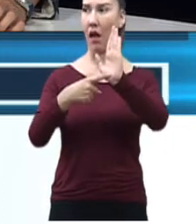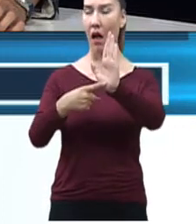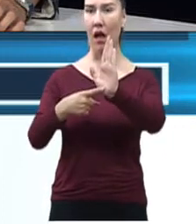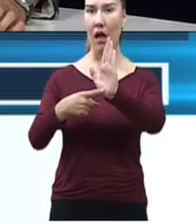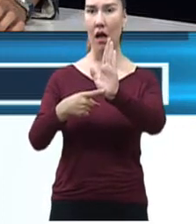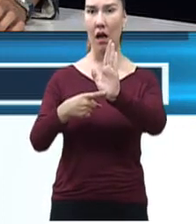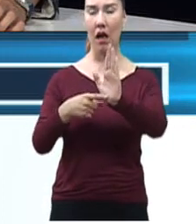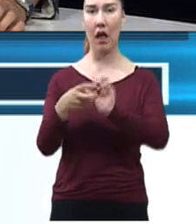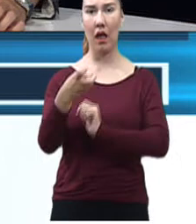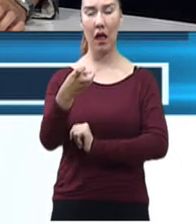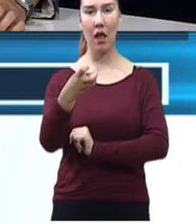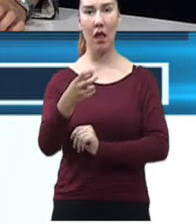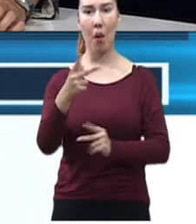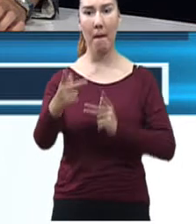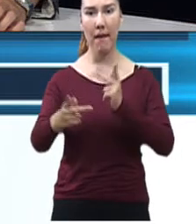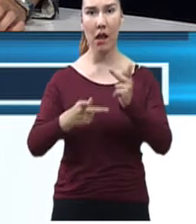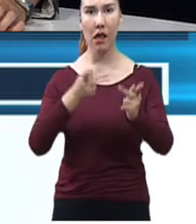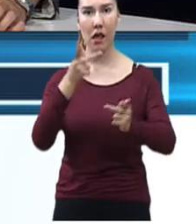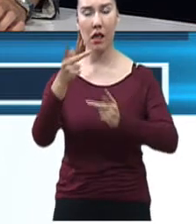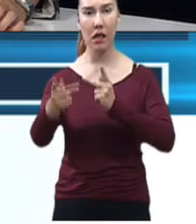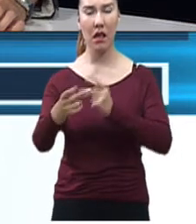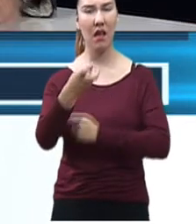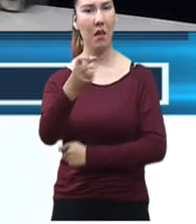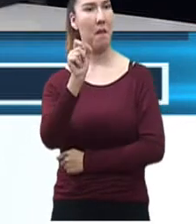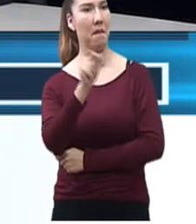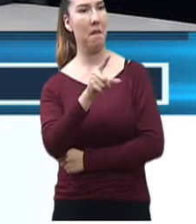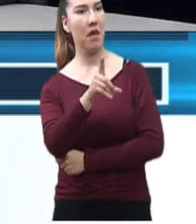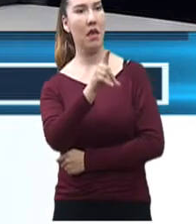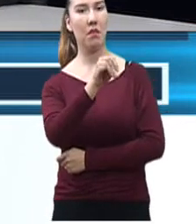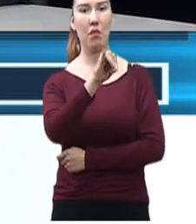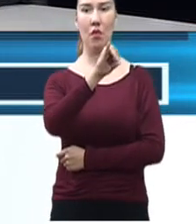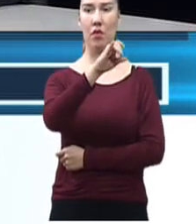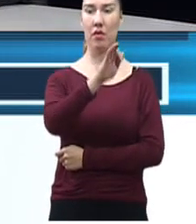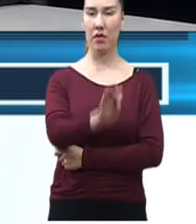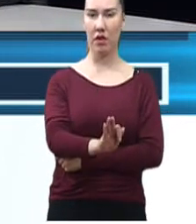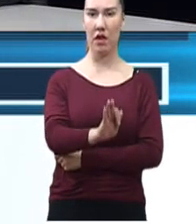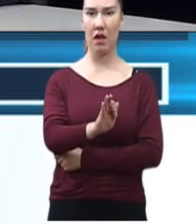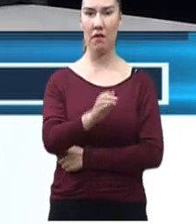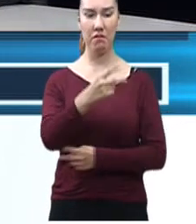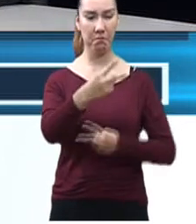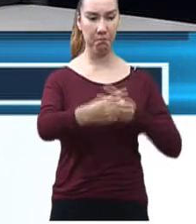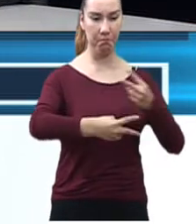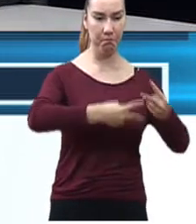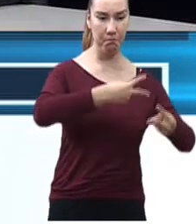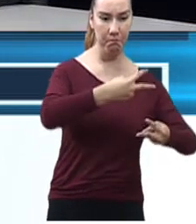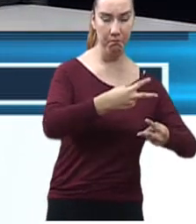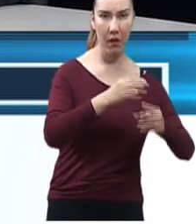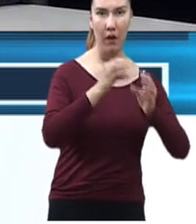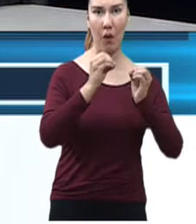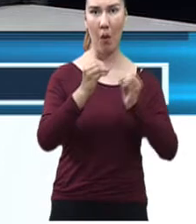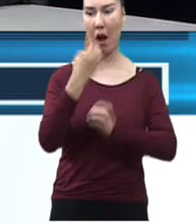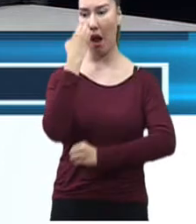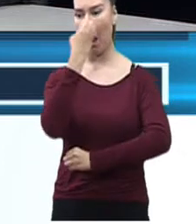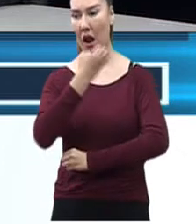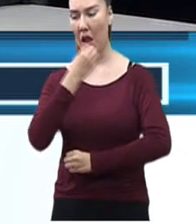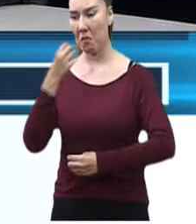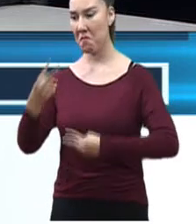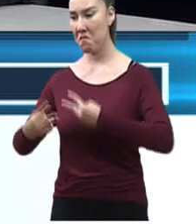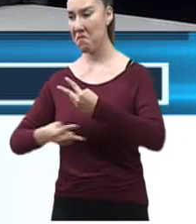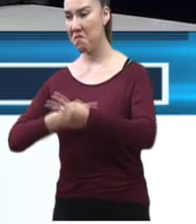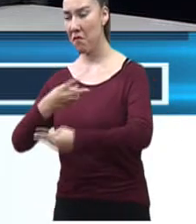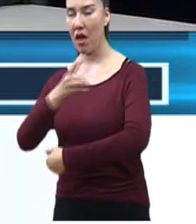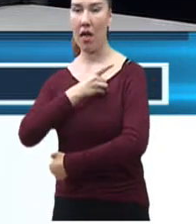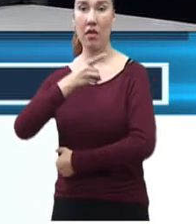bueno, pues, es que es lo mismo que vayan al DIF, que tomen su clase ahí. Es lo mismo que vayan a la escuela. Tienen que salir de